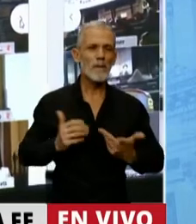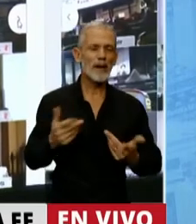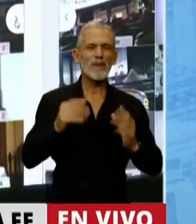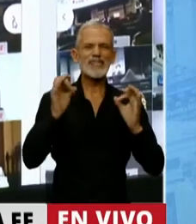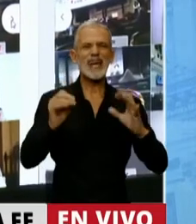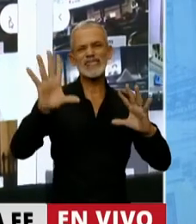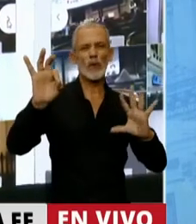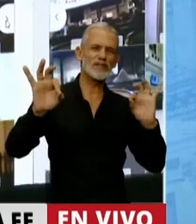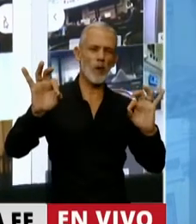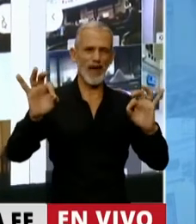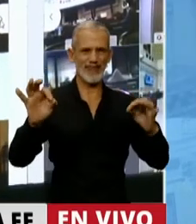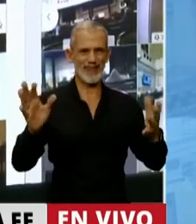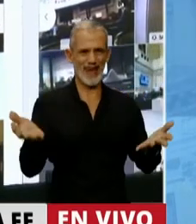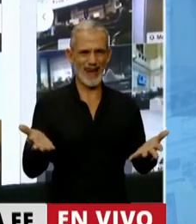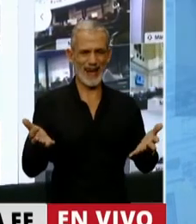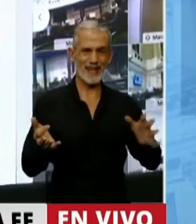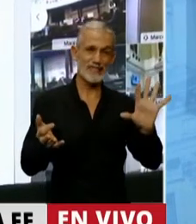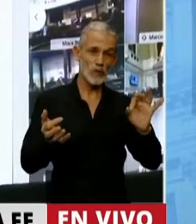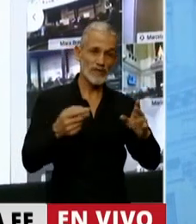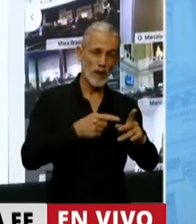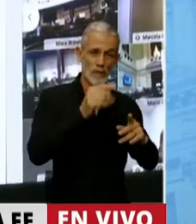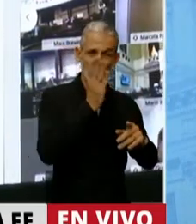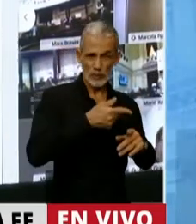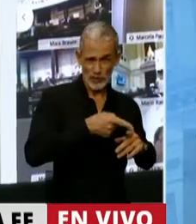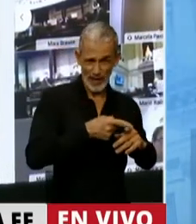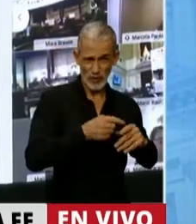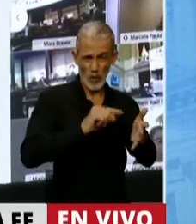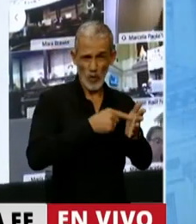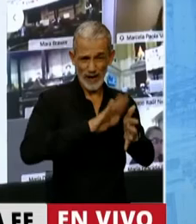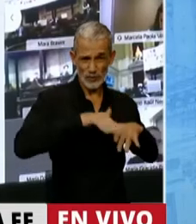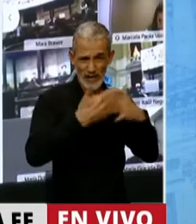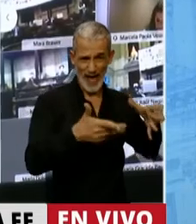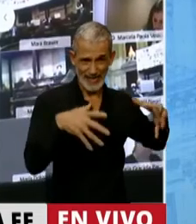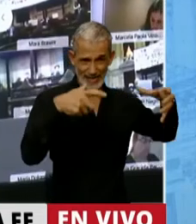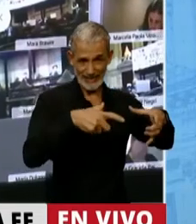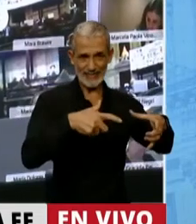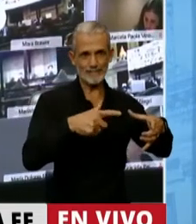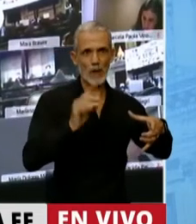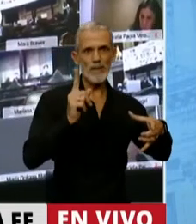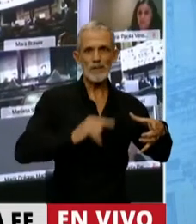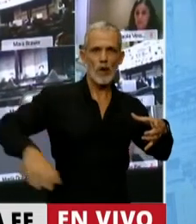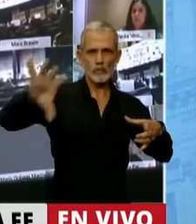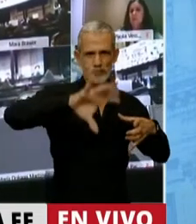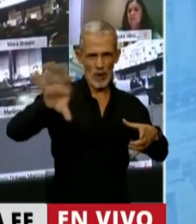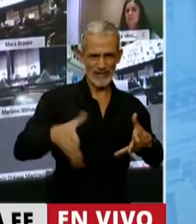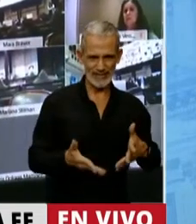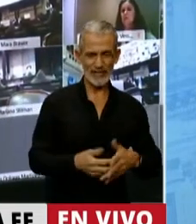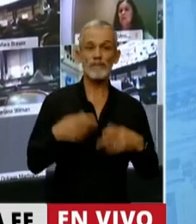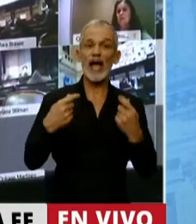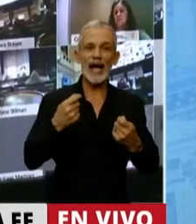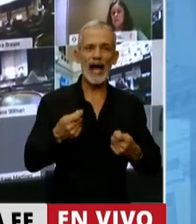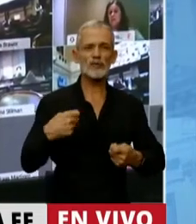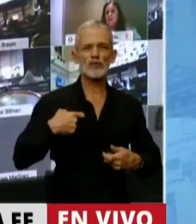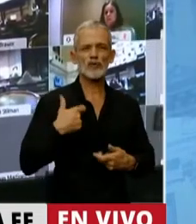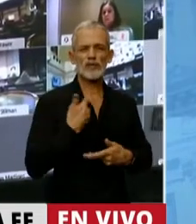menos llegar al 50% de lo que recibe el AMBA en el subsidio al transporte automotor urbano y suburbano. El gasto social